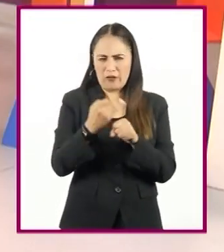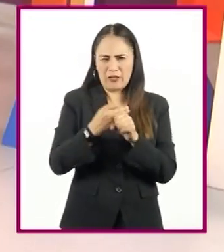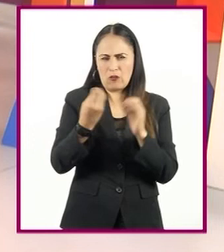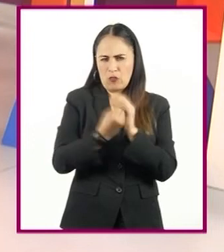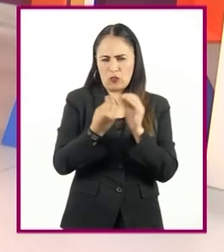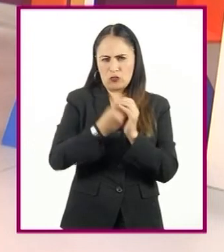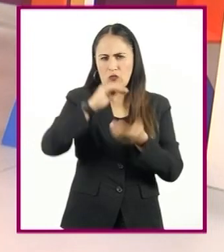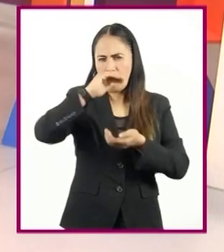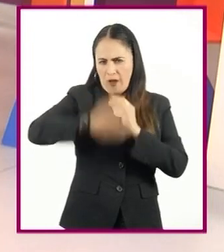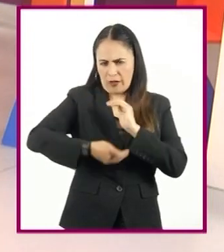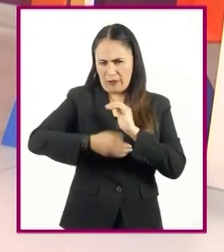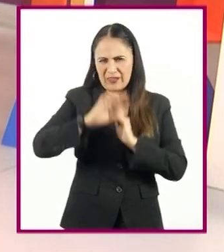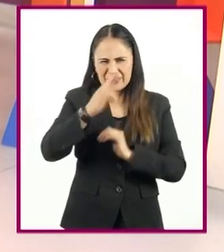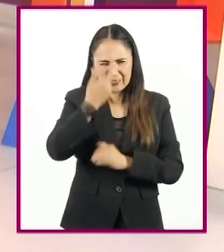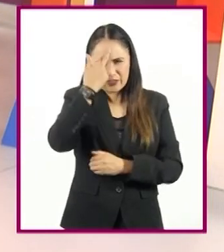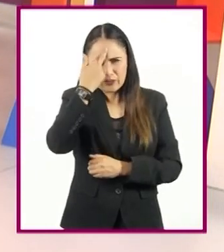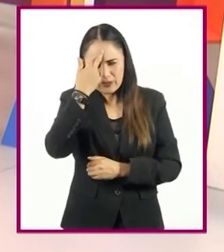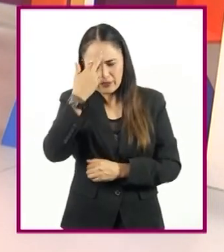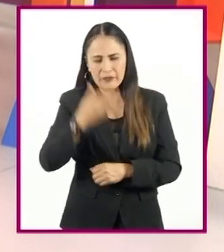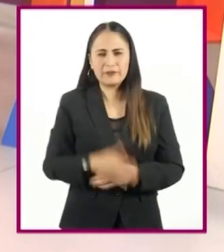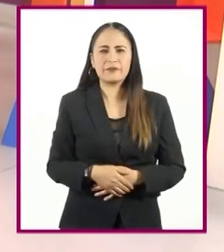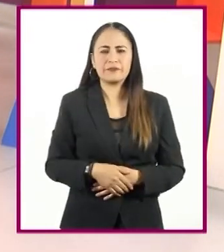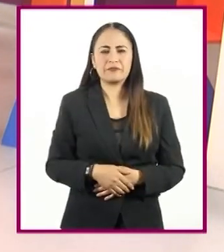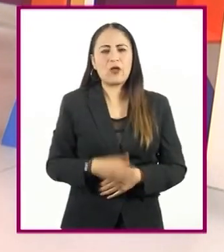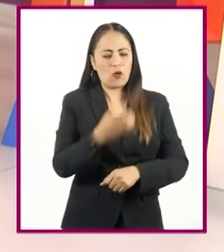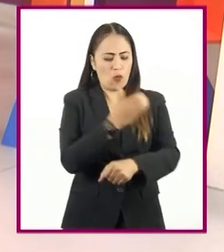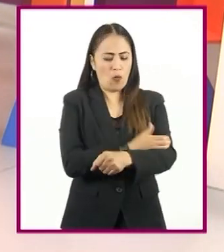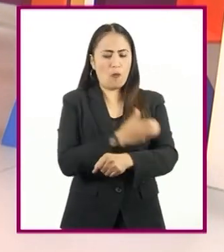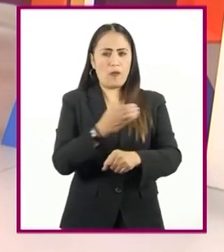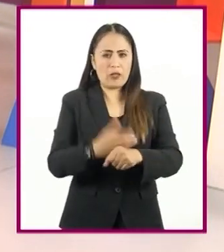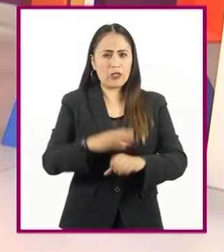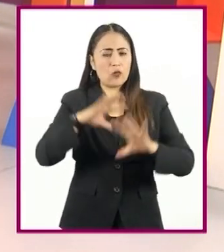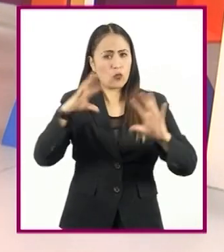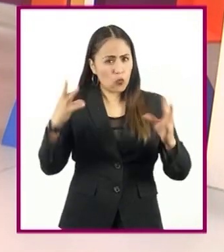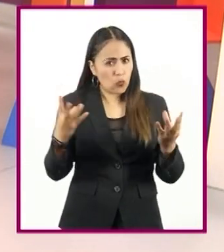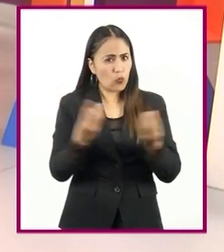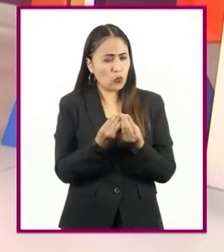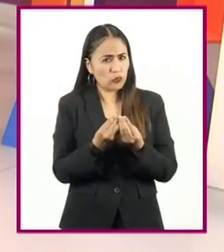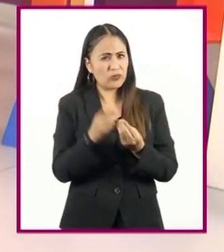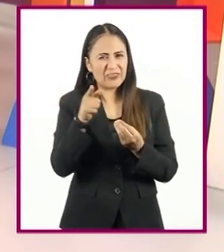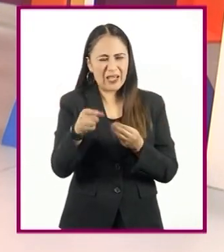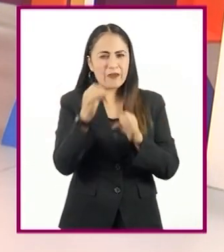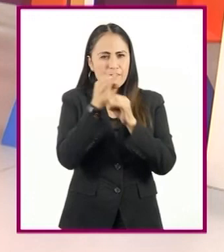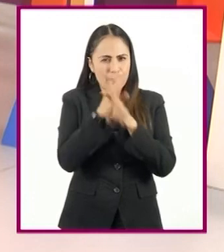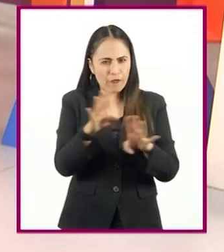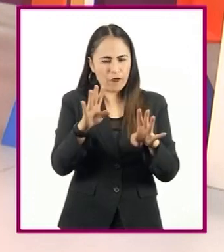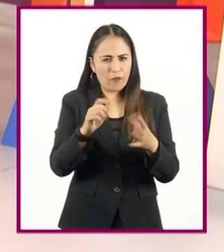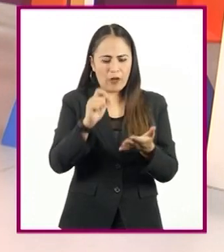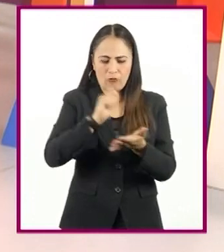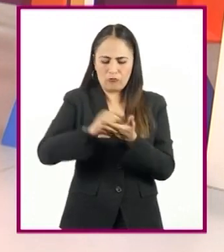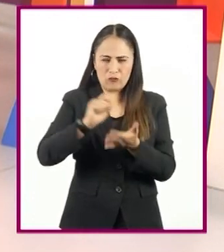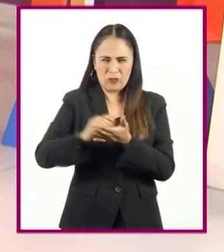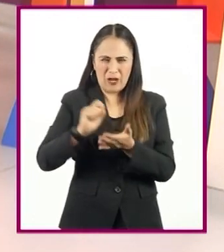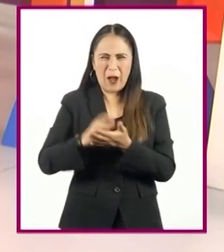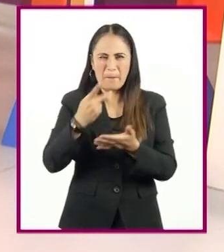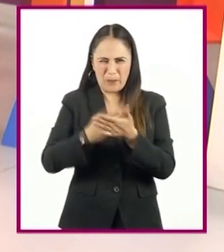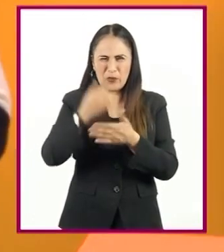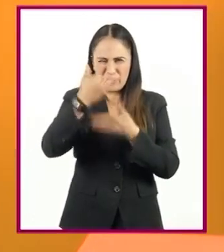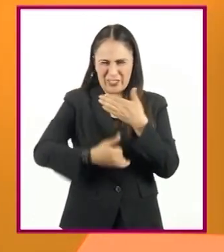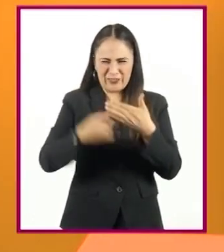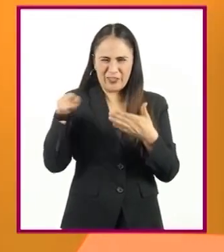recuerda que tenemos que reunirnos con nuestros compañeros para terminar el informe del proyecto escolar.